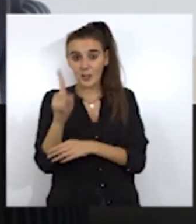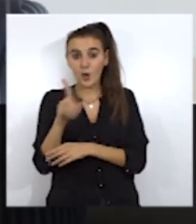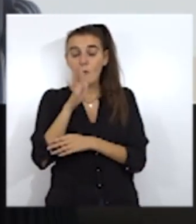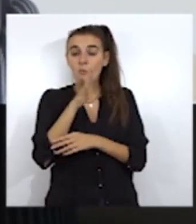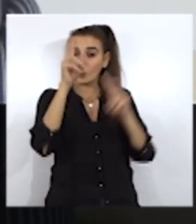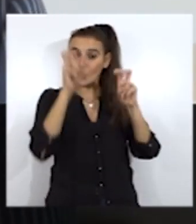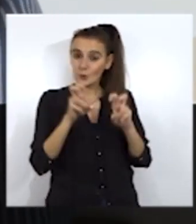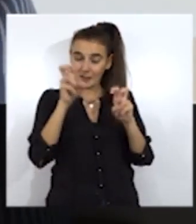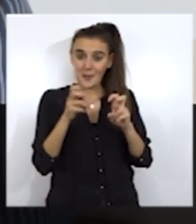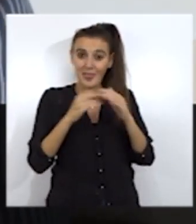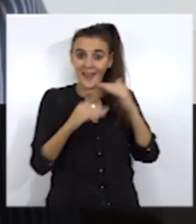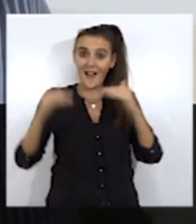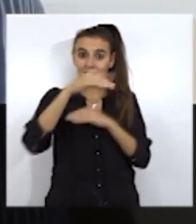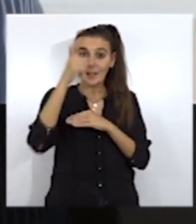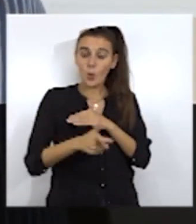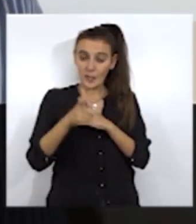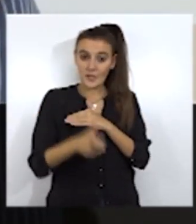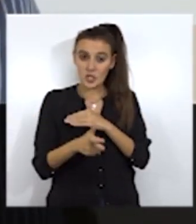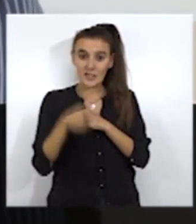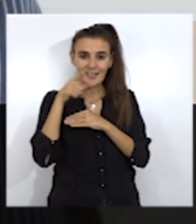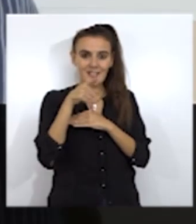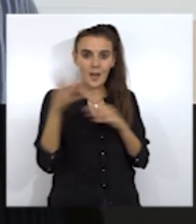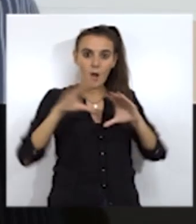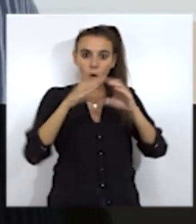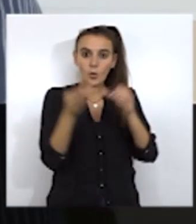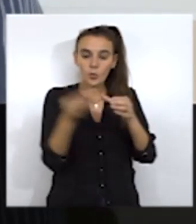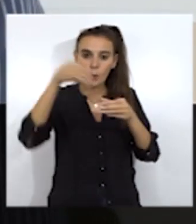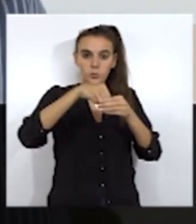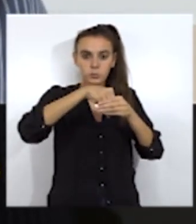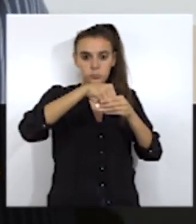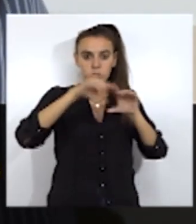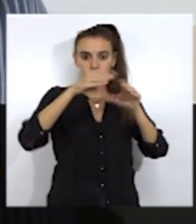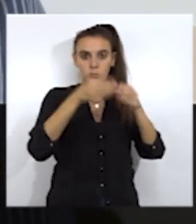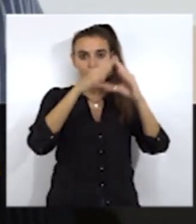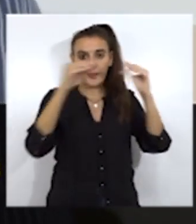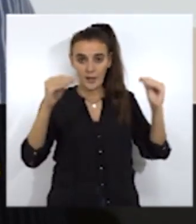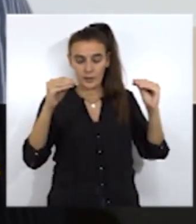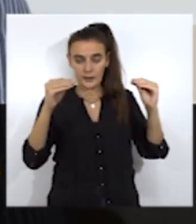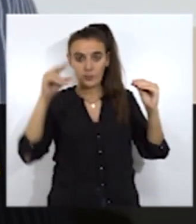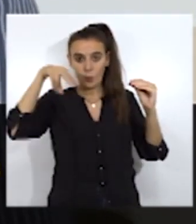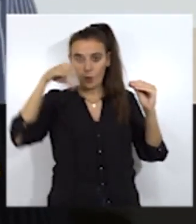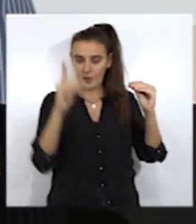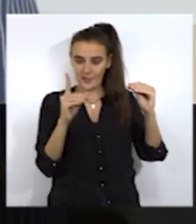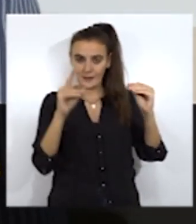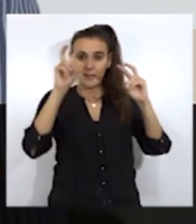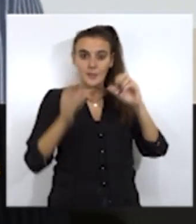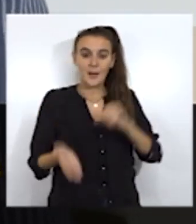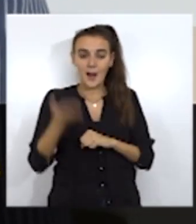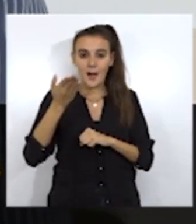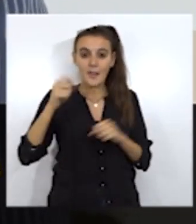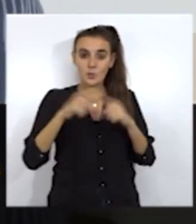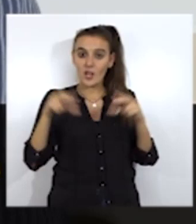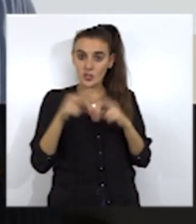de dar de alta a una persona que forma parte del equipo de la UNED, de alta a la Seguridad Social, debido a